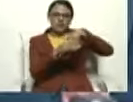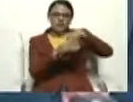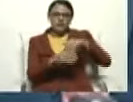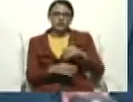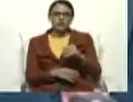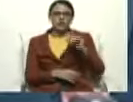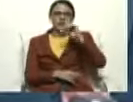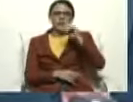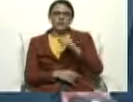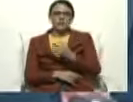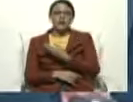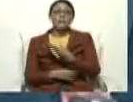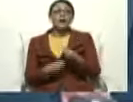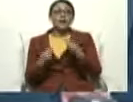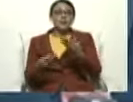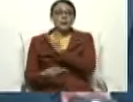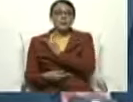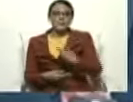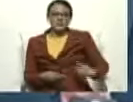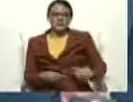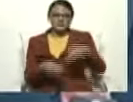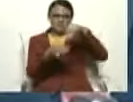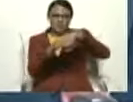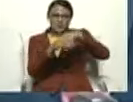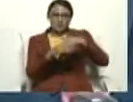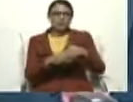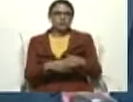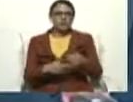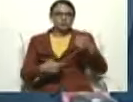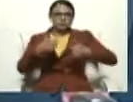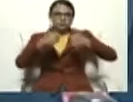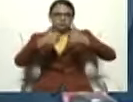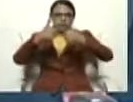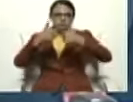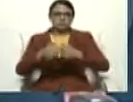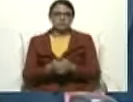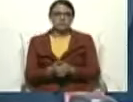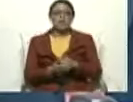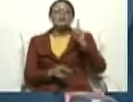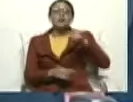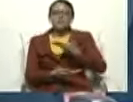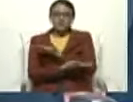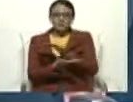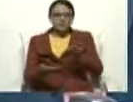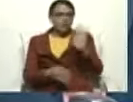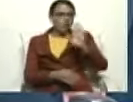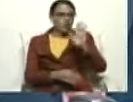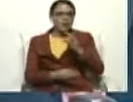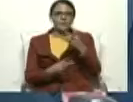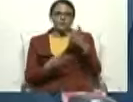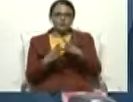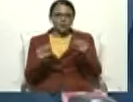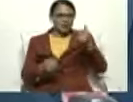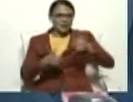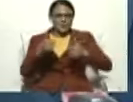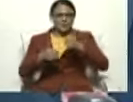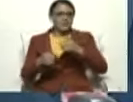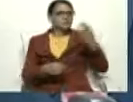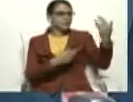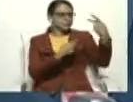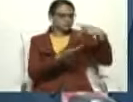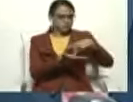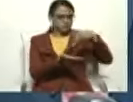julio. También saludamos a todos los integrantes de los medios de comunicación y a la comunidad